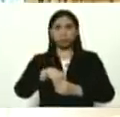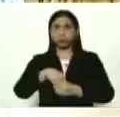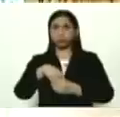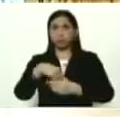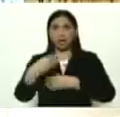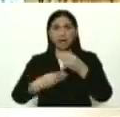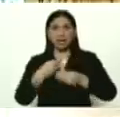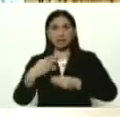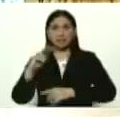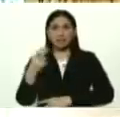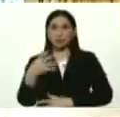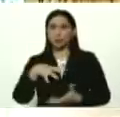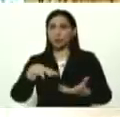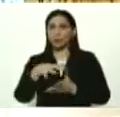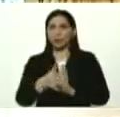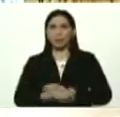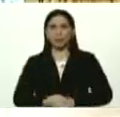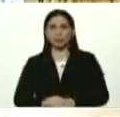ahí está el segundo problema.